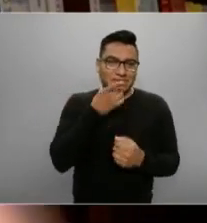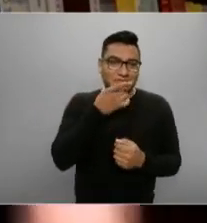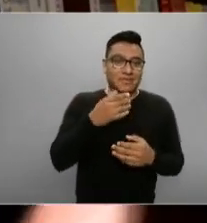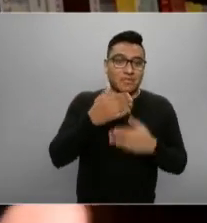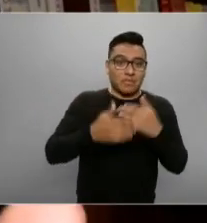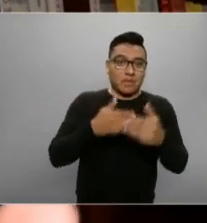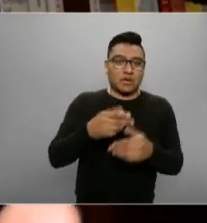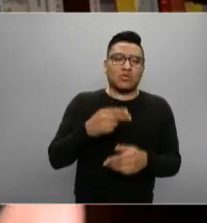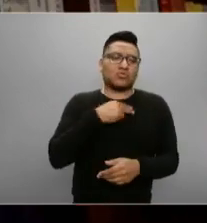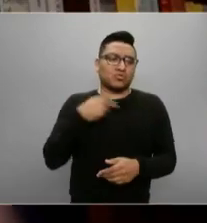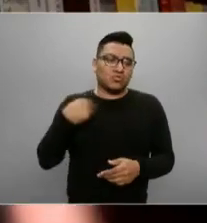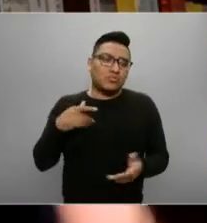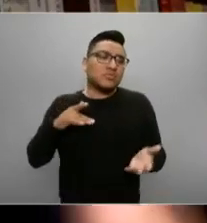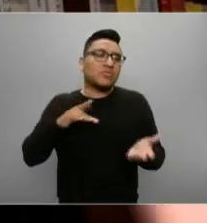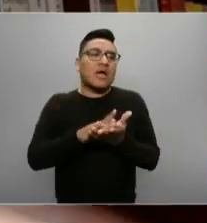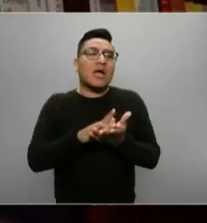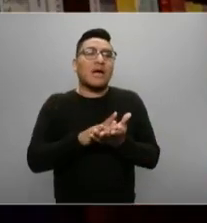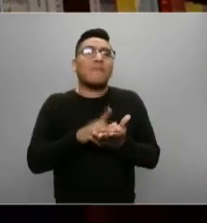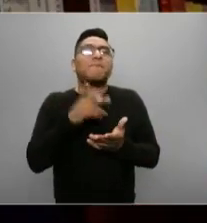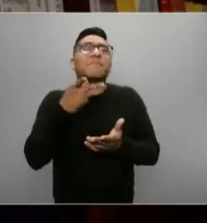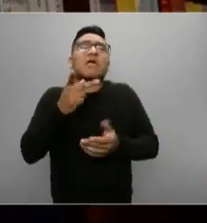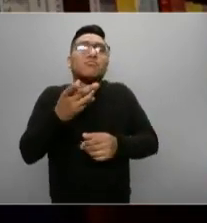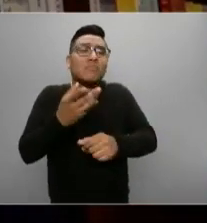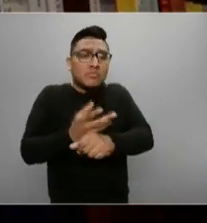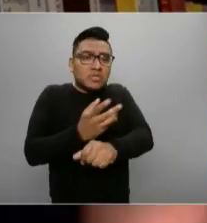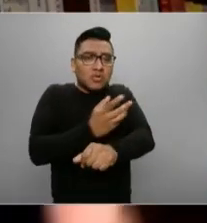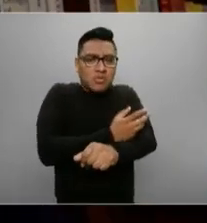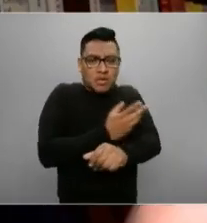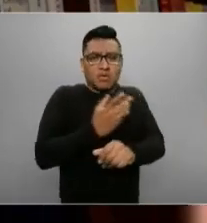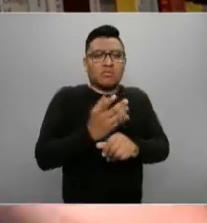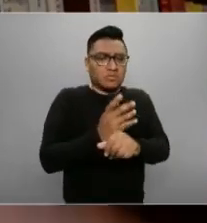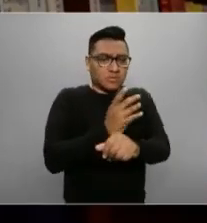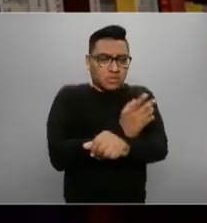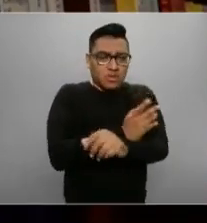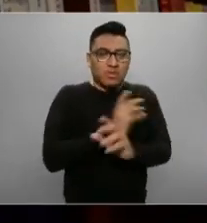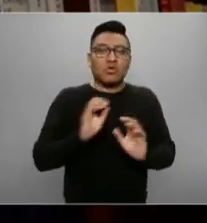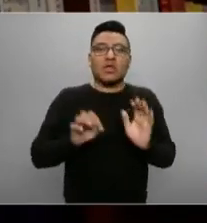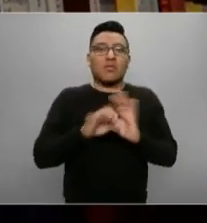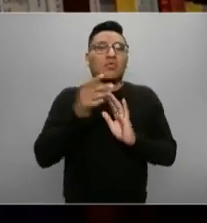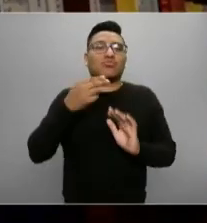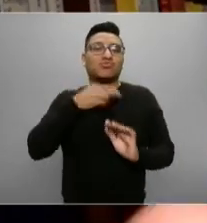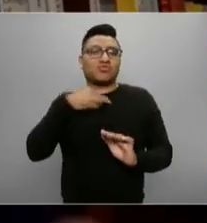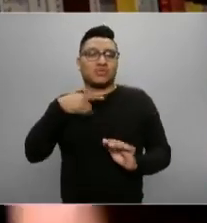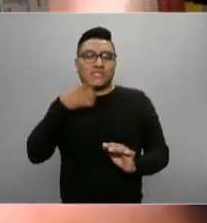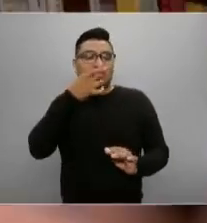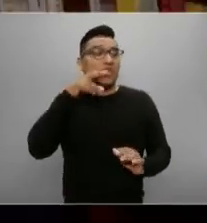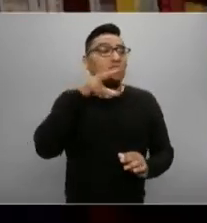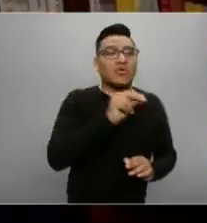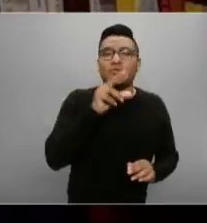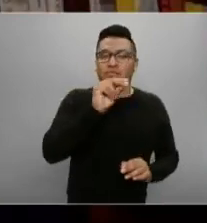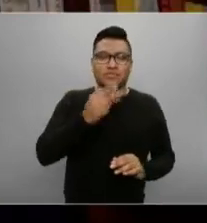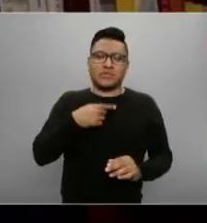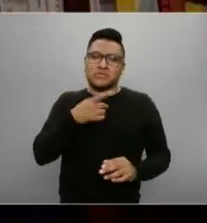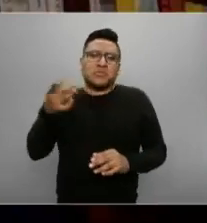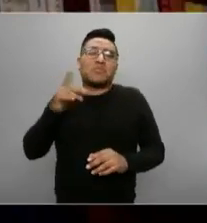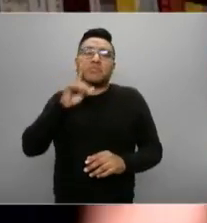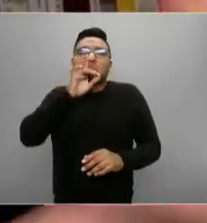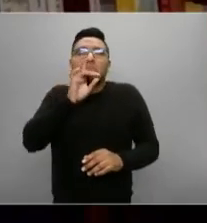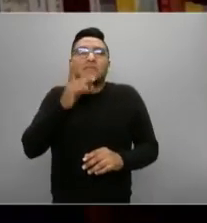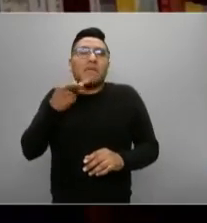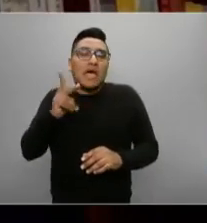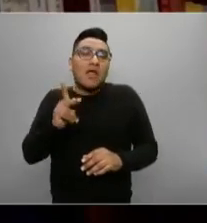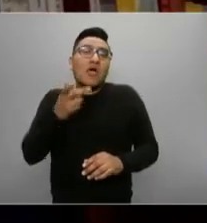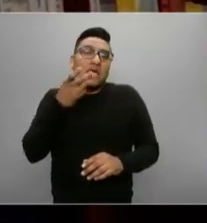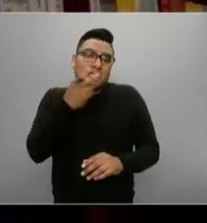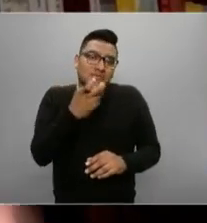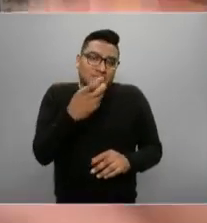vamos a poder copatrocinar, pero los vamos a acompañar en el silencio. Es decir, no van a objetar. Y esto también es